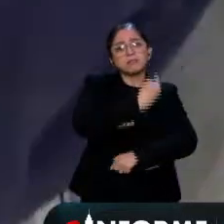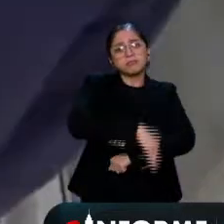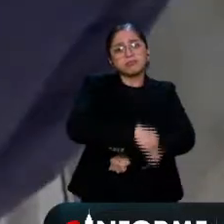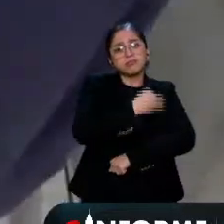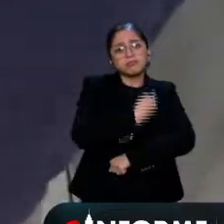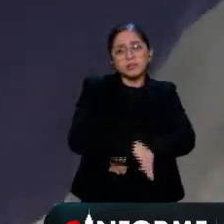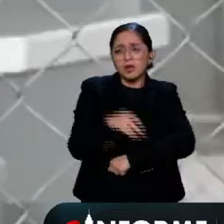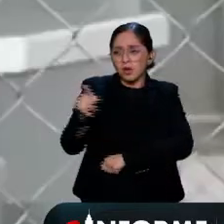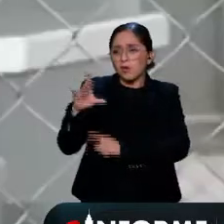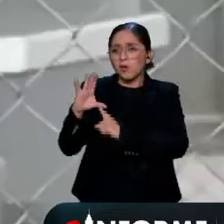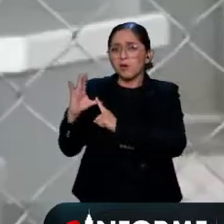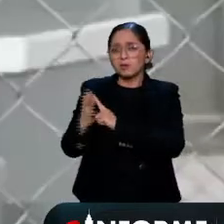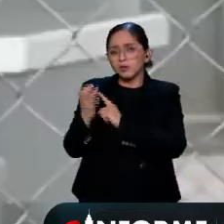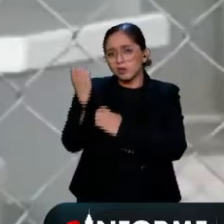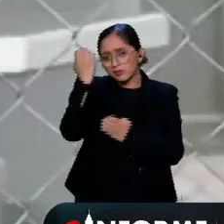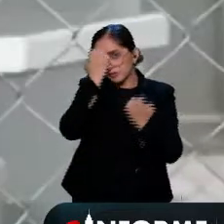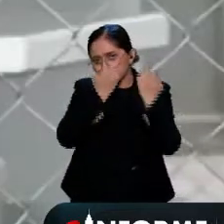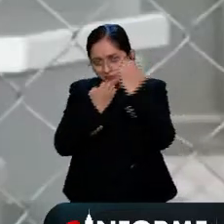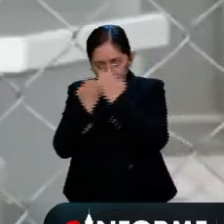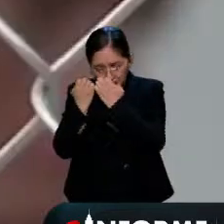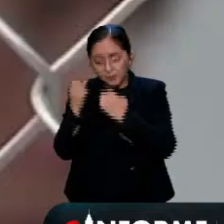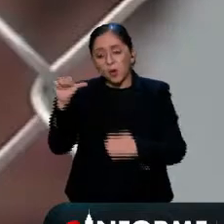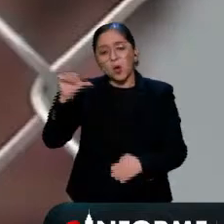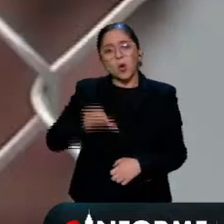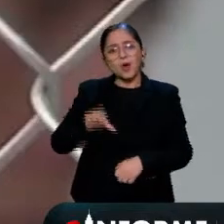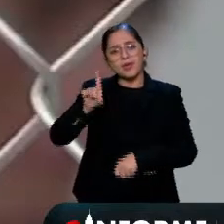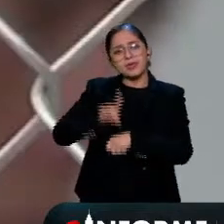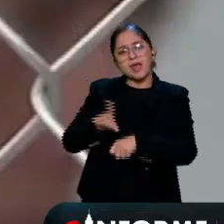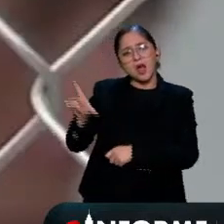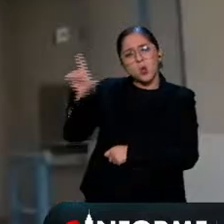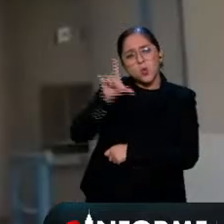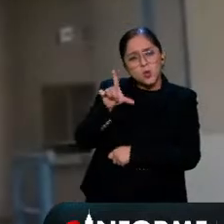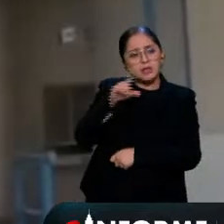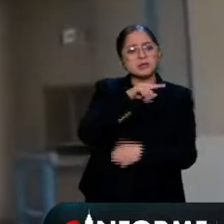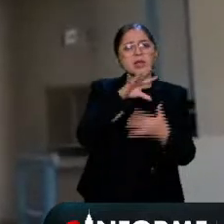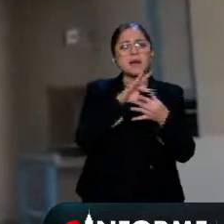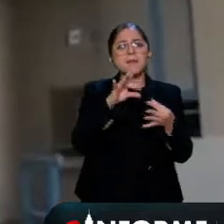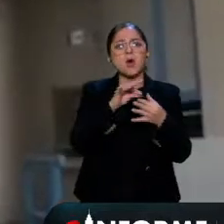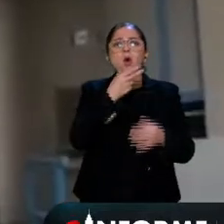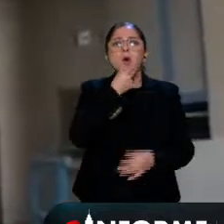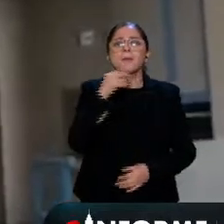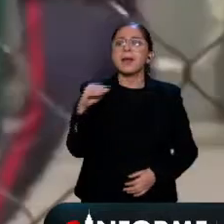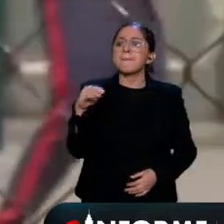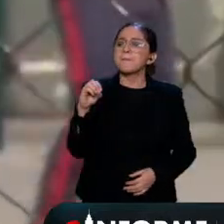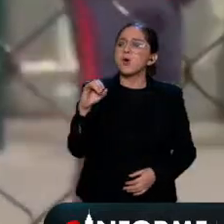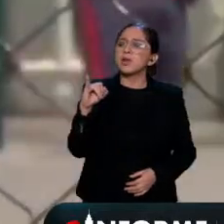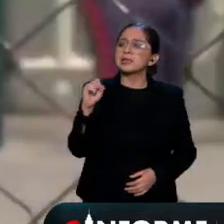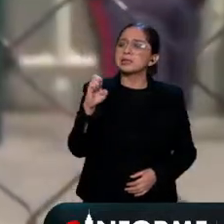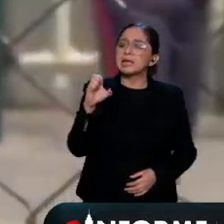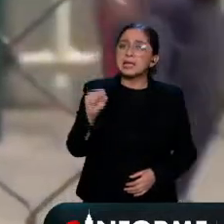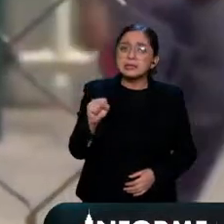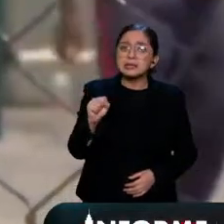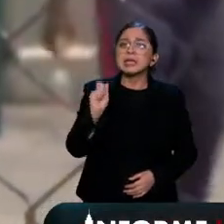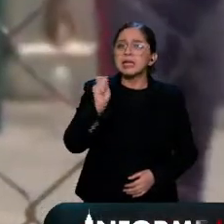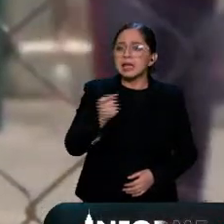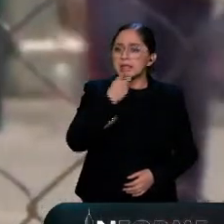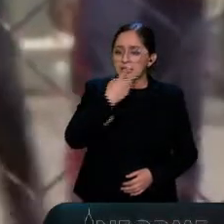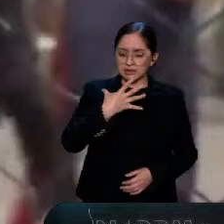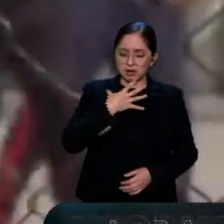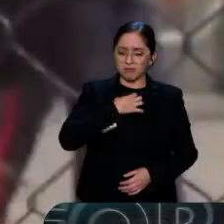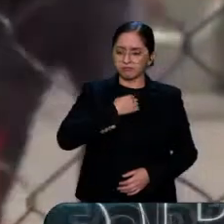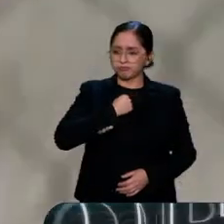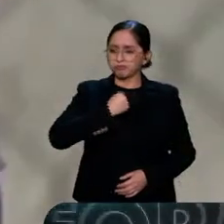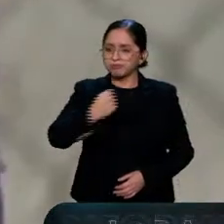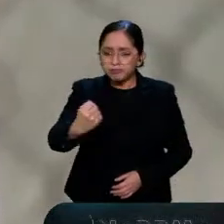comisión. El caso ventilado en la conferencia de este lunes fue el de Moisés Álvarez Pérez, quien había sido detenido por tener el mismo nombre de un presunto